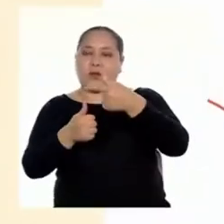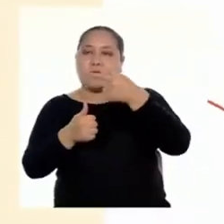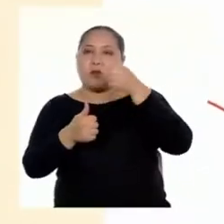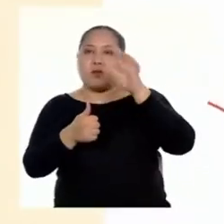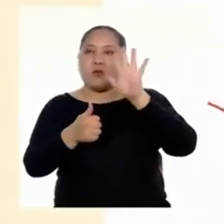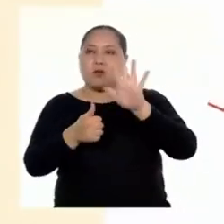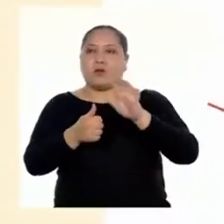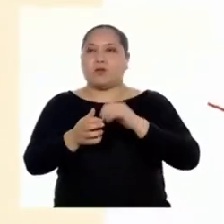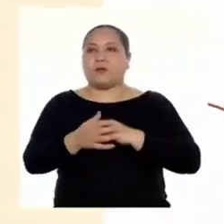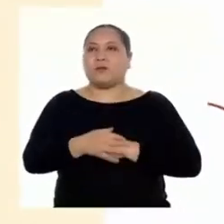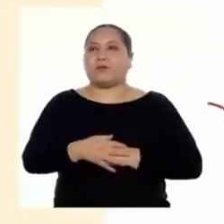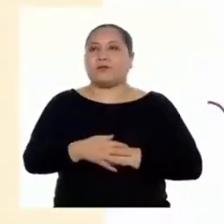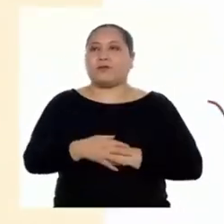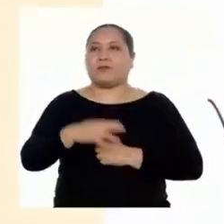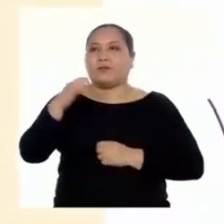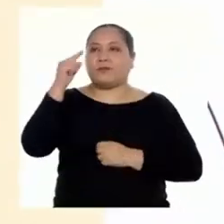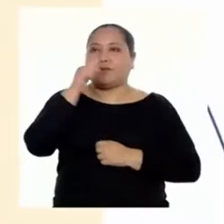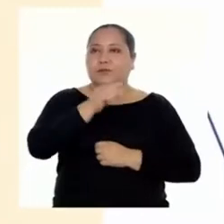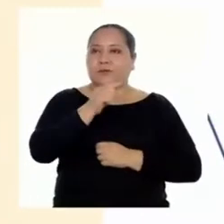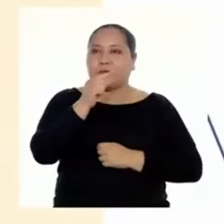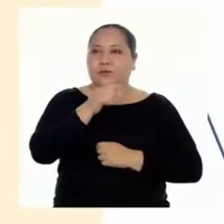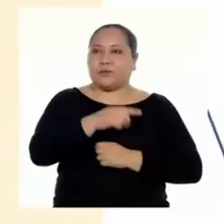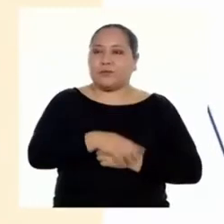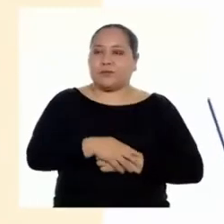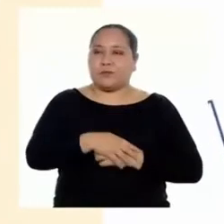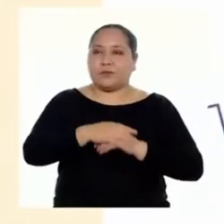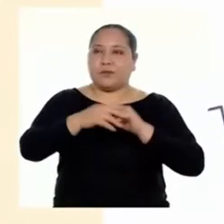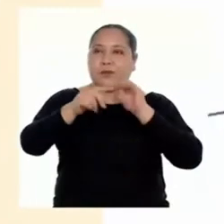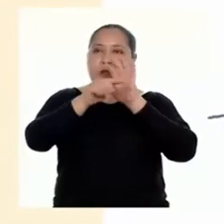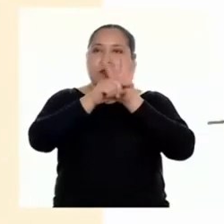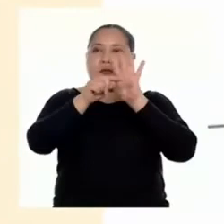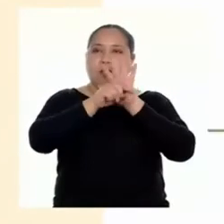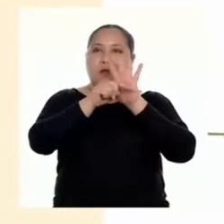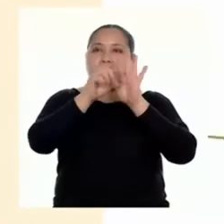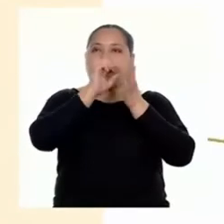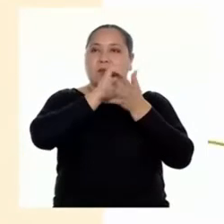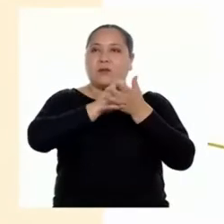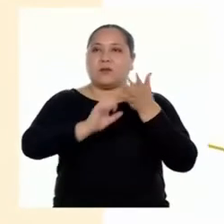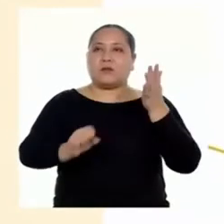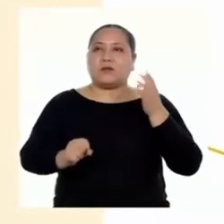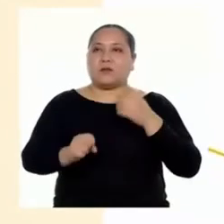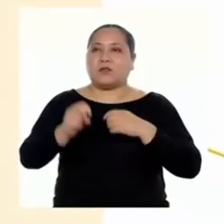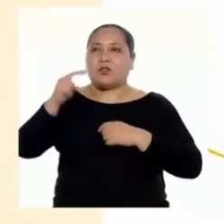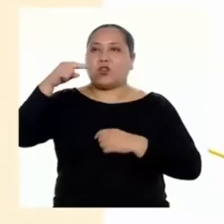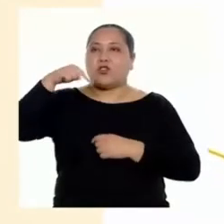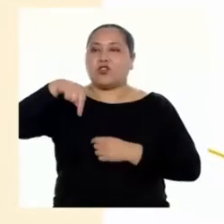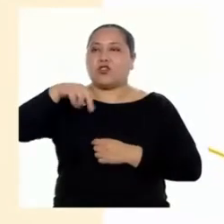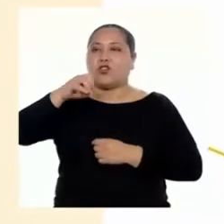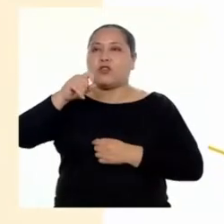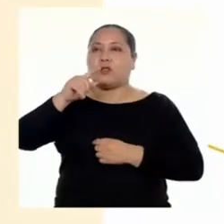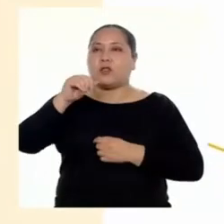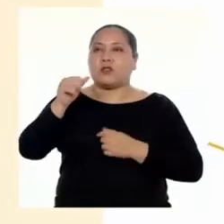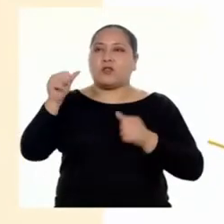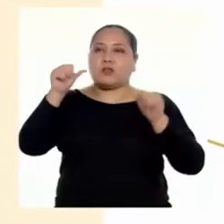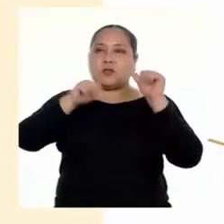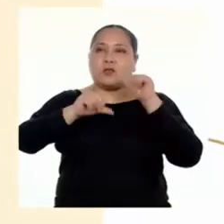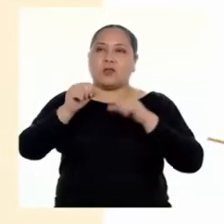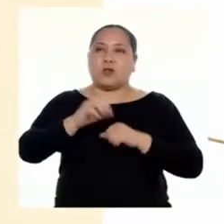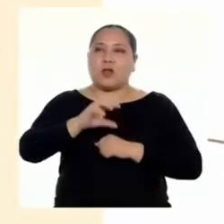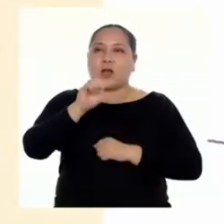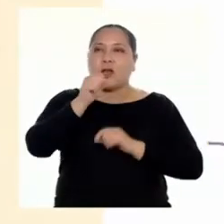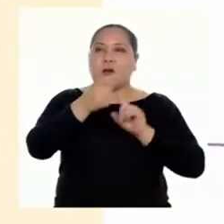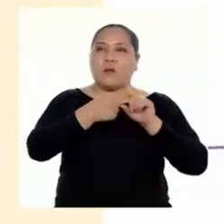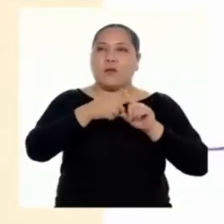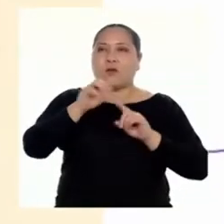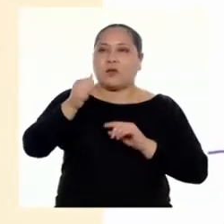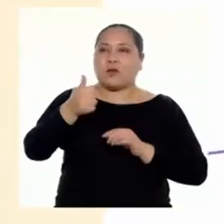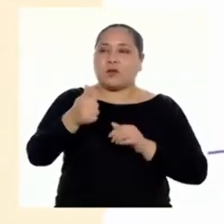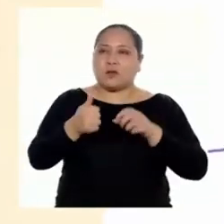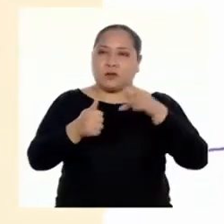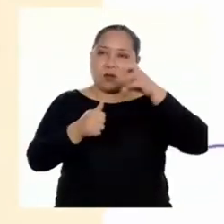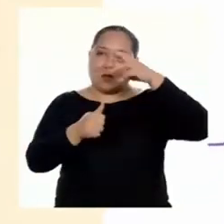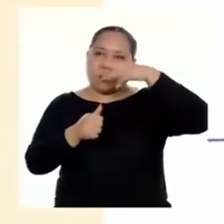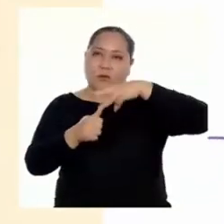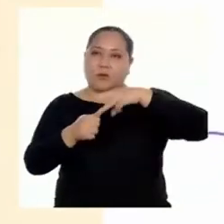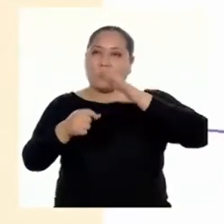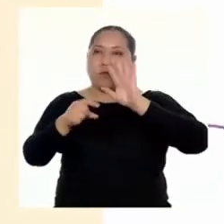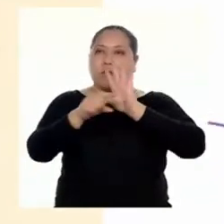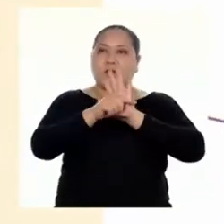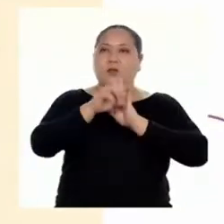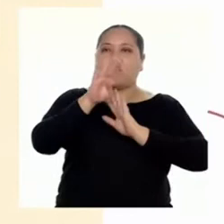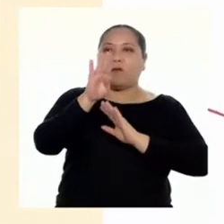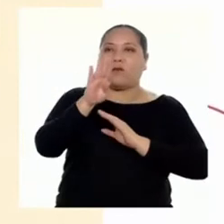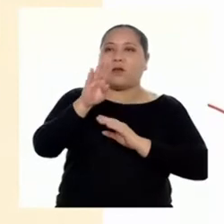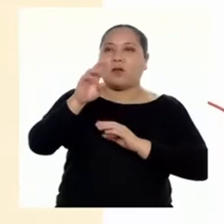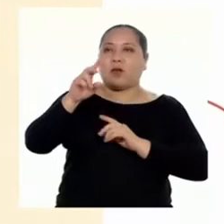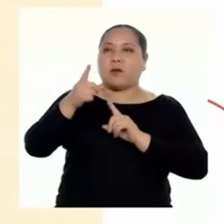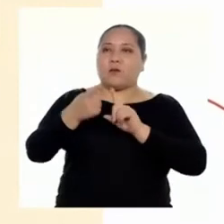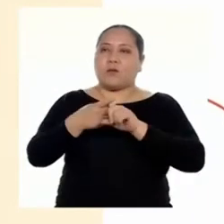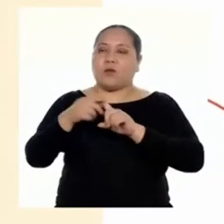Esta sería la expresión general de la sustracción de números en notación científica. A por 10 elevado a la m menos b por